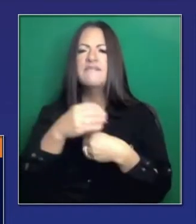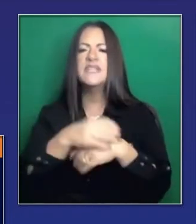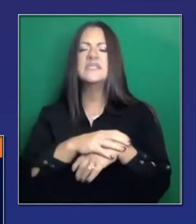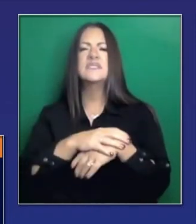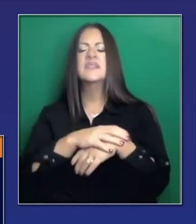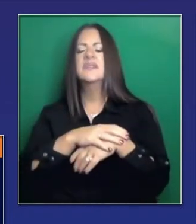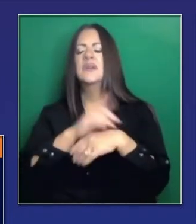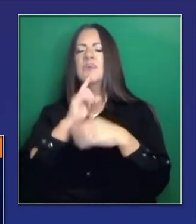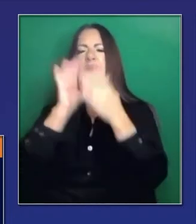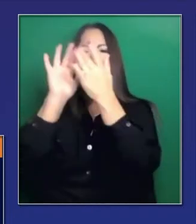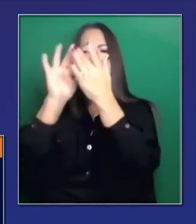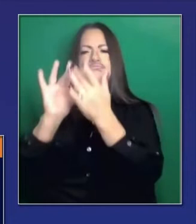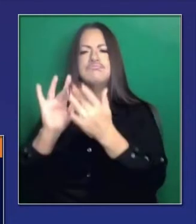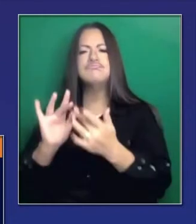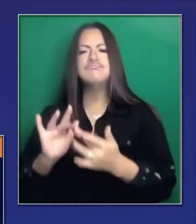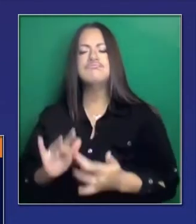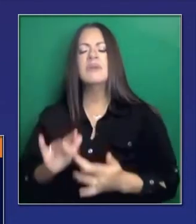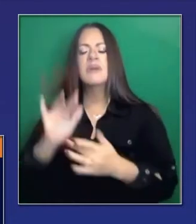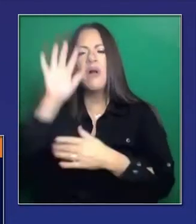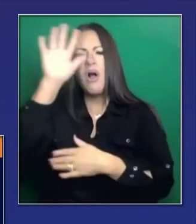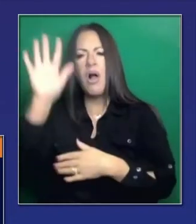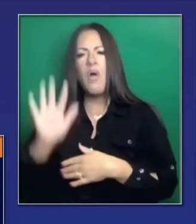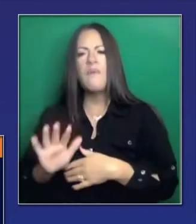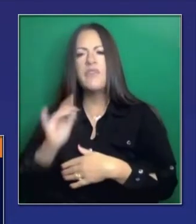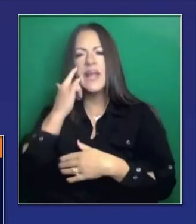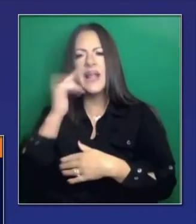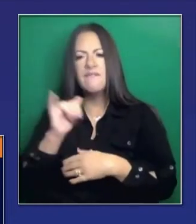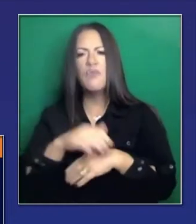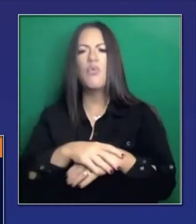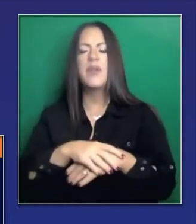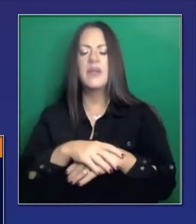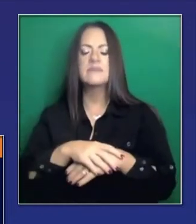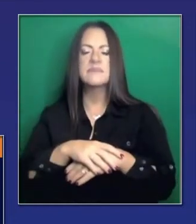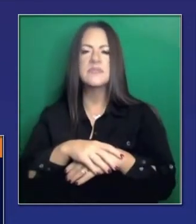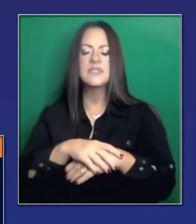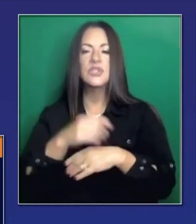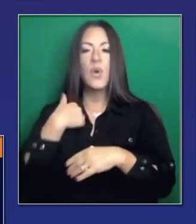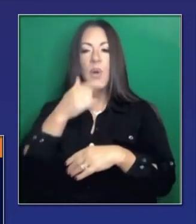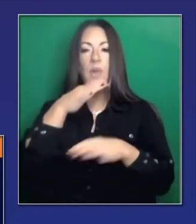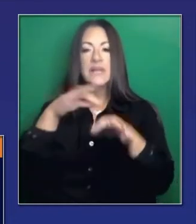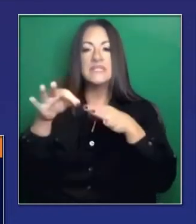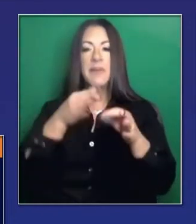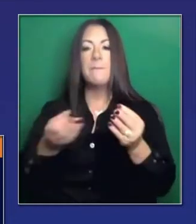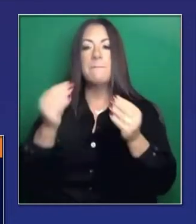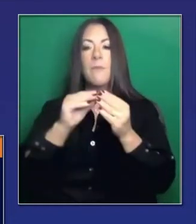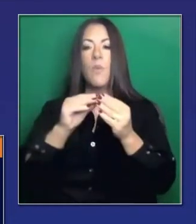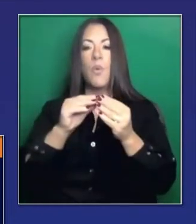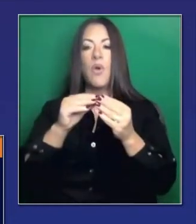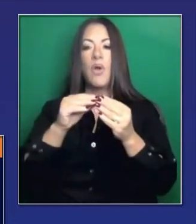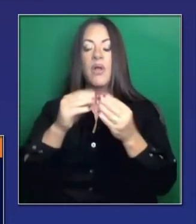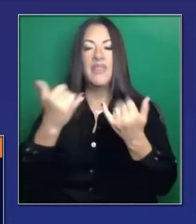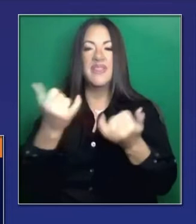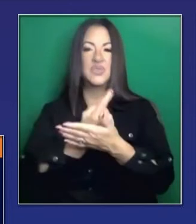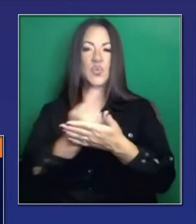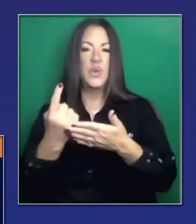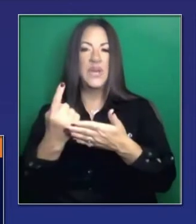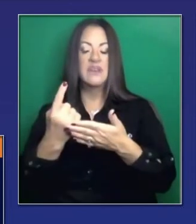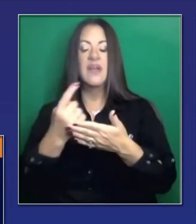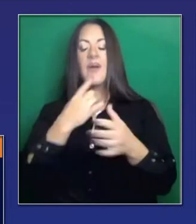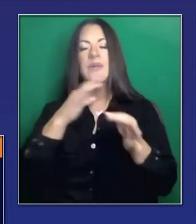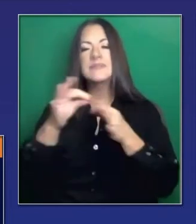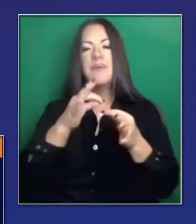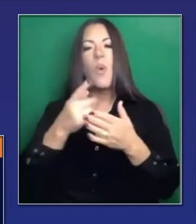esfuerzos más y más agresivos en este espacio para la distribución de la vacuna. Más tarde en esta semana hablaré con ustedes sobre aumentos